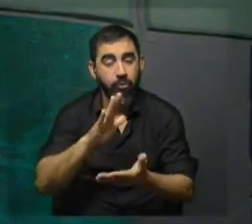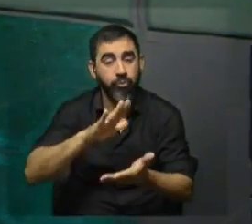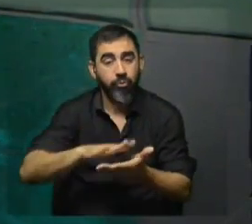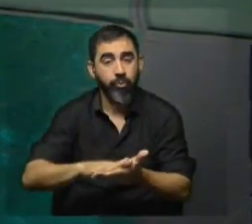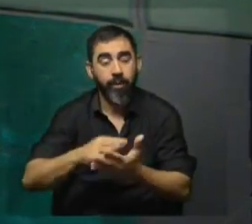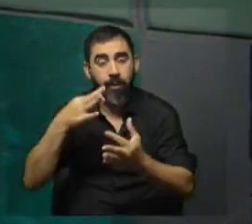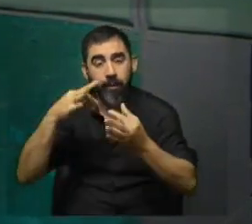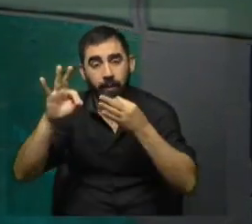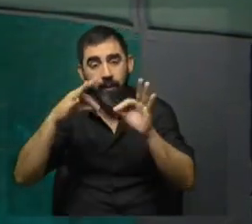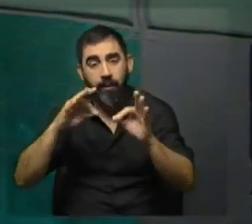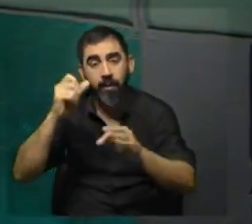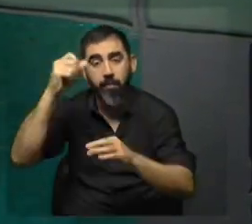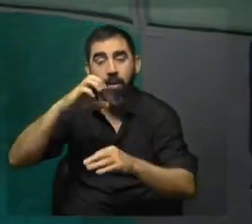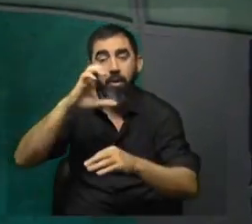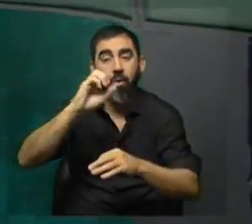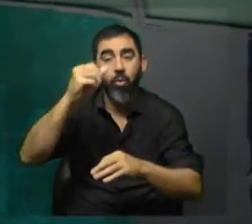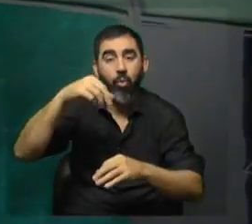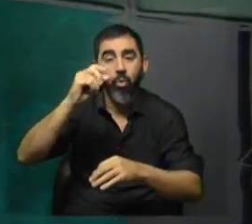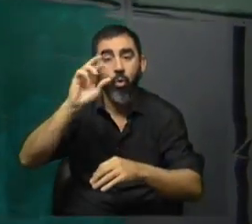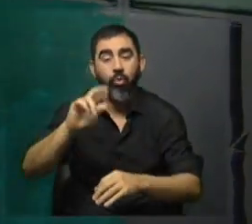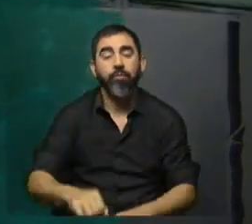detalles del plan Cóndor. Muy bien.